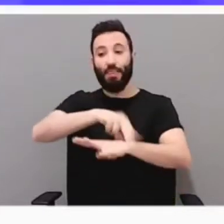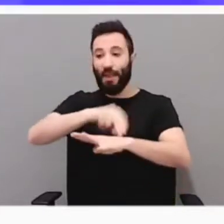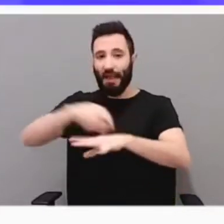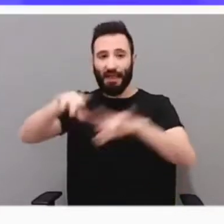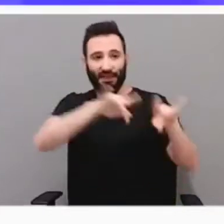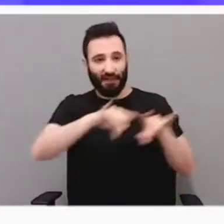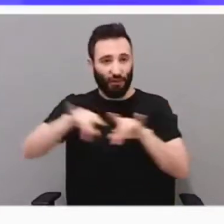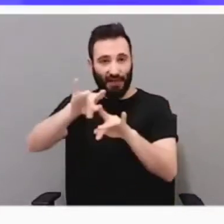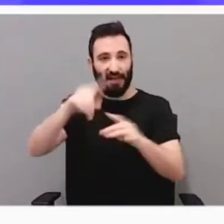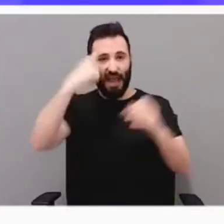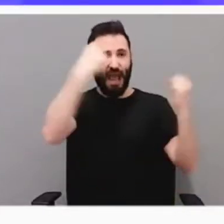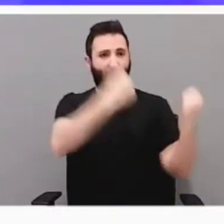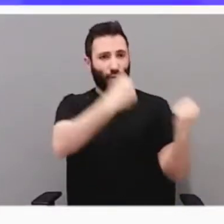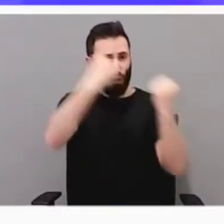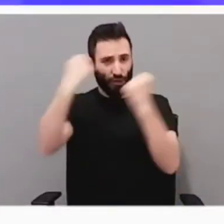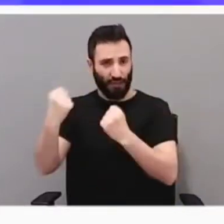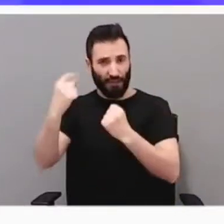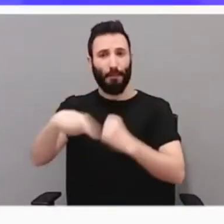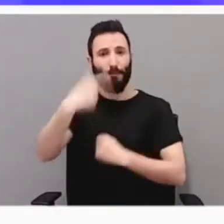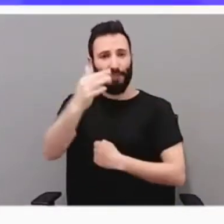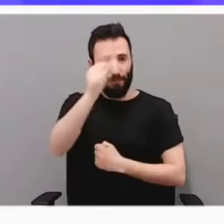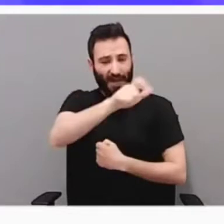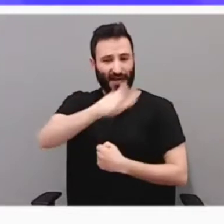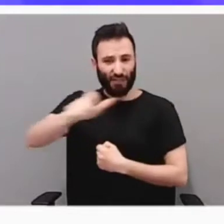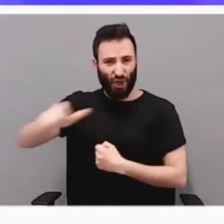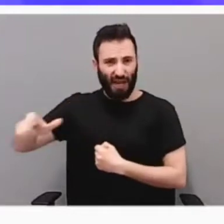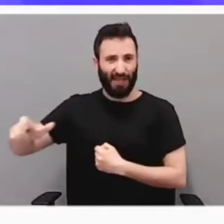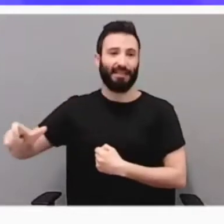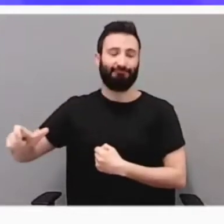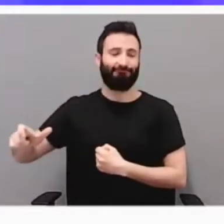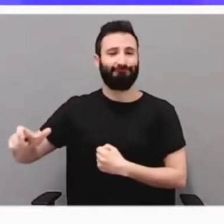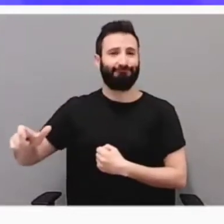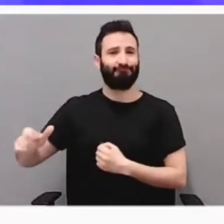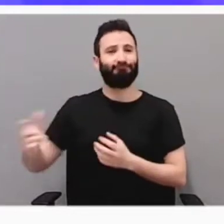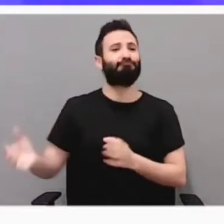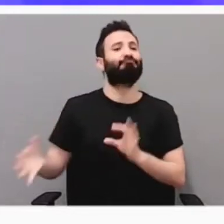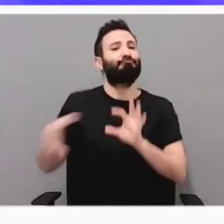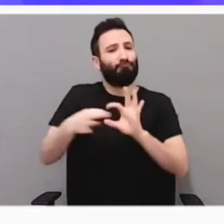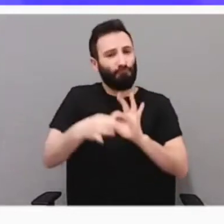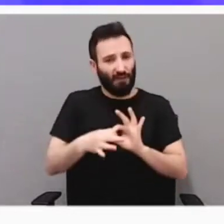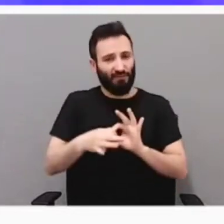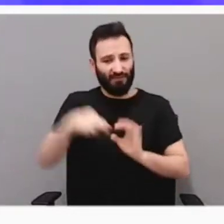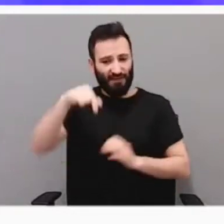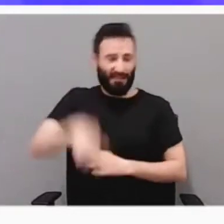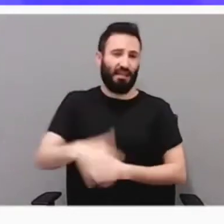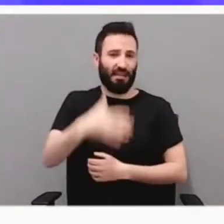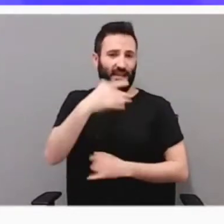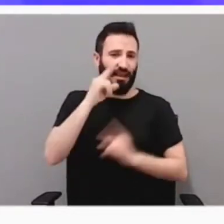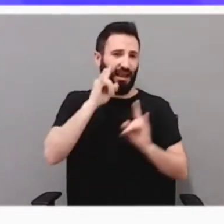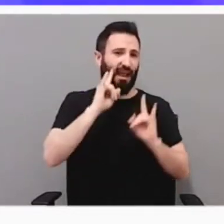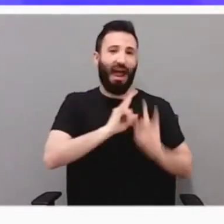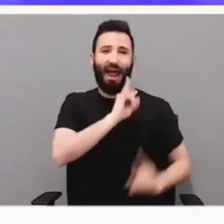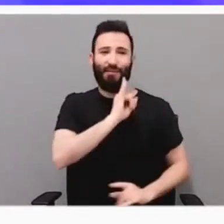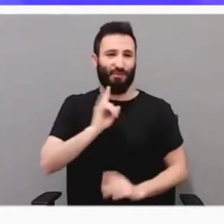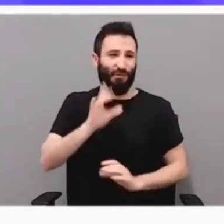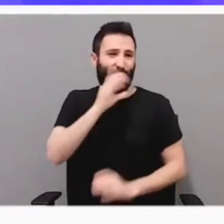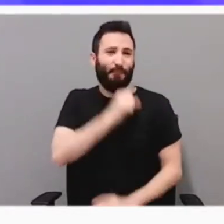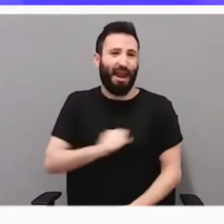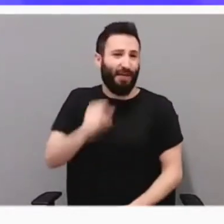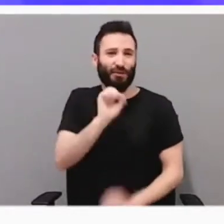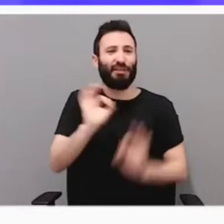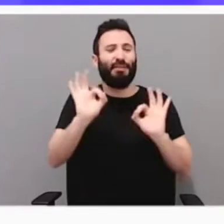autoridades y personas que de alguna u otra forma estáis vinculadas a esta maravillosa aventura y experiencia que es el turismo de interior.